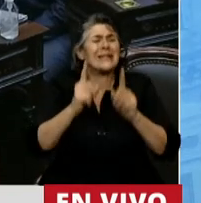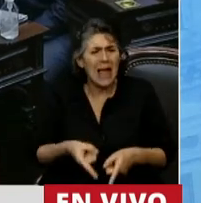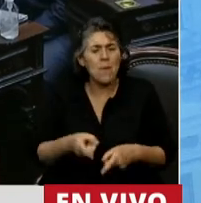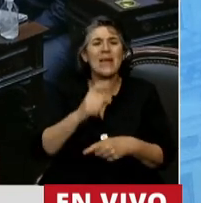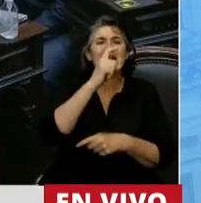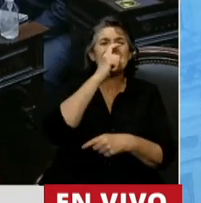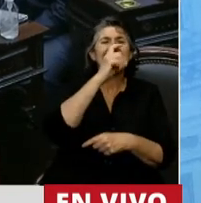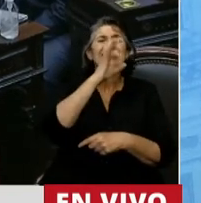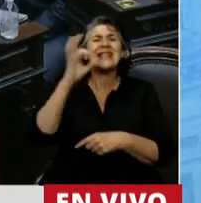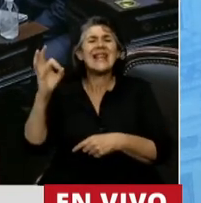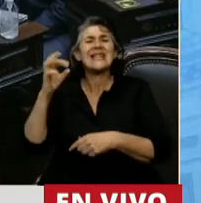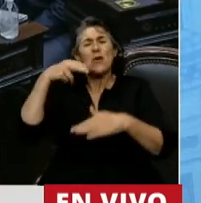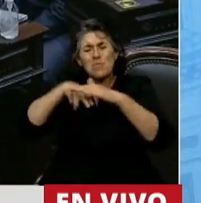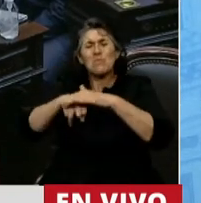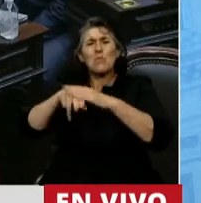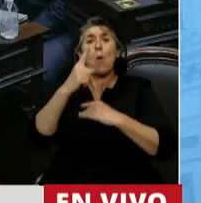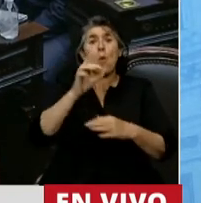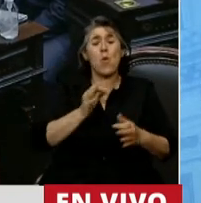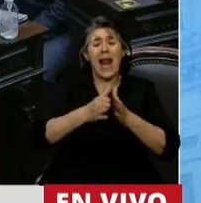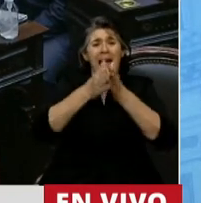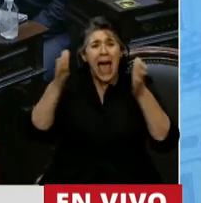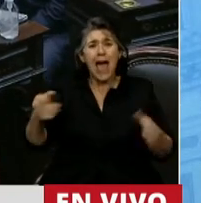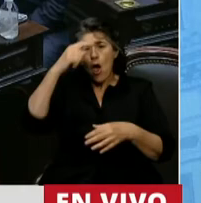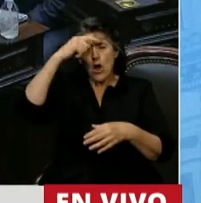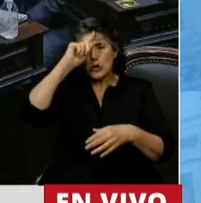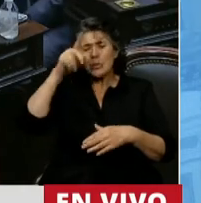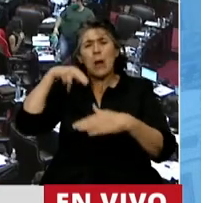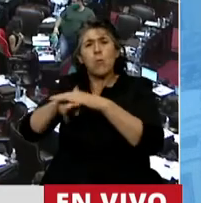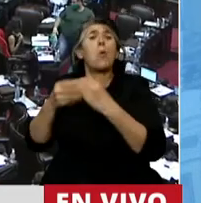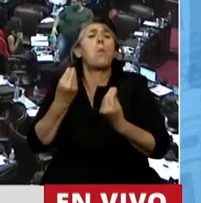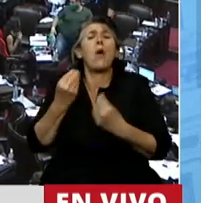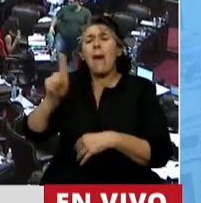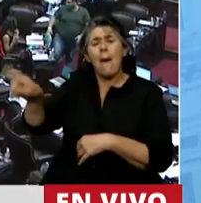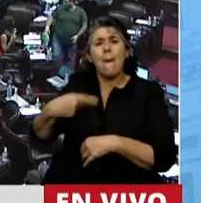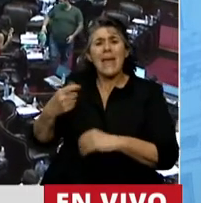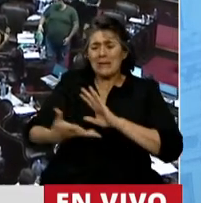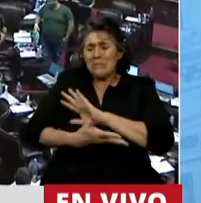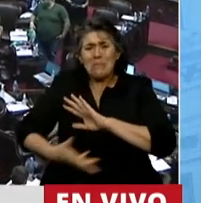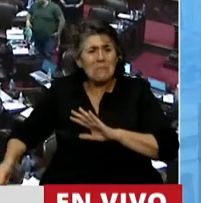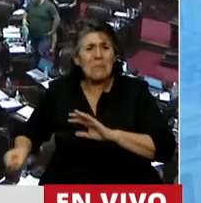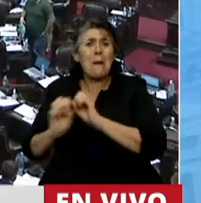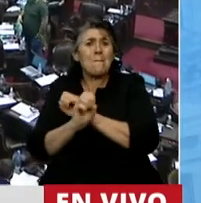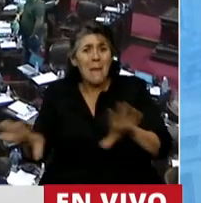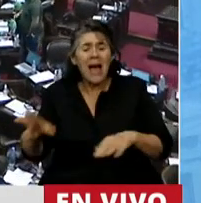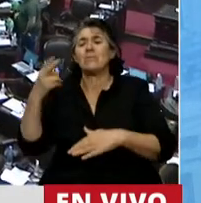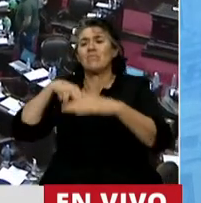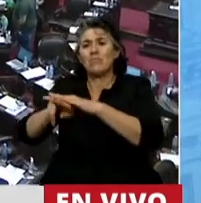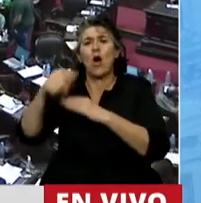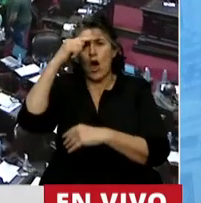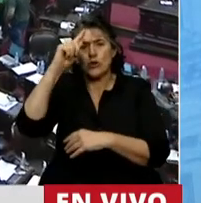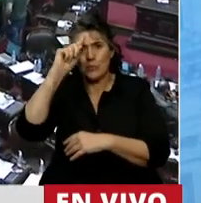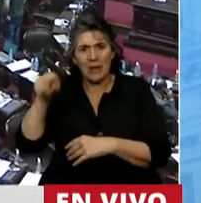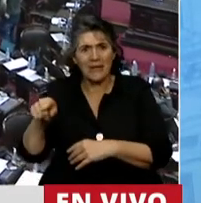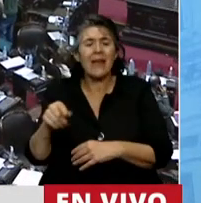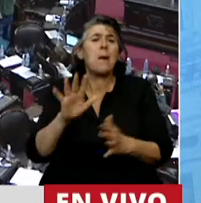700 internaciones por año a partir de las complicaciones derivadas de los abortos inseguros. Prácticamente dos